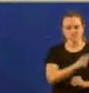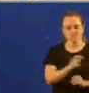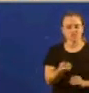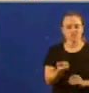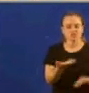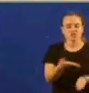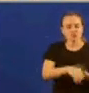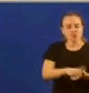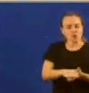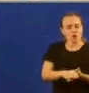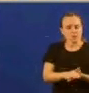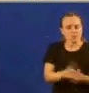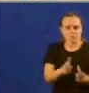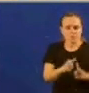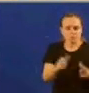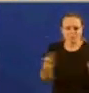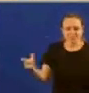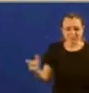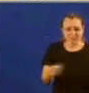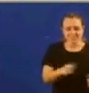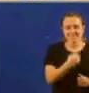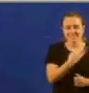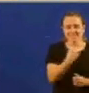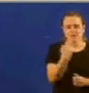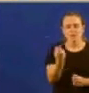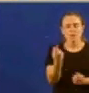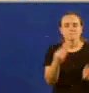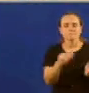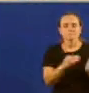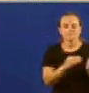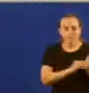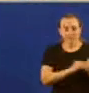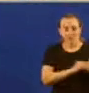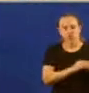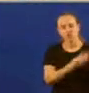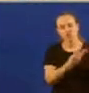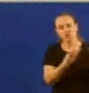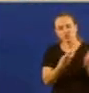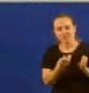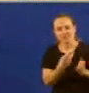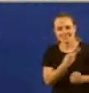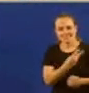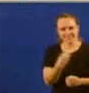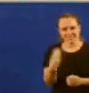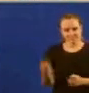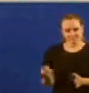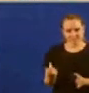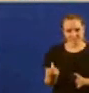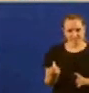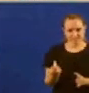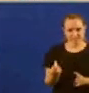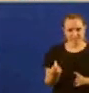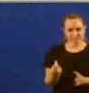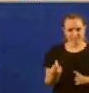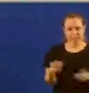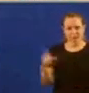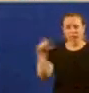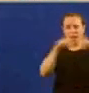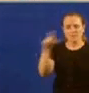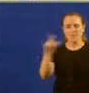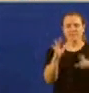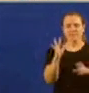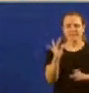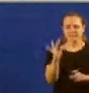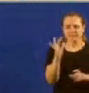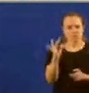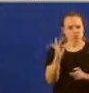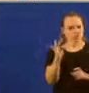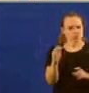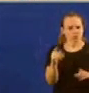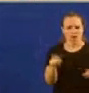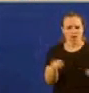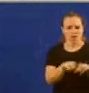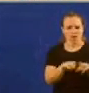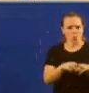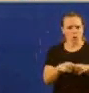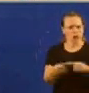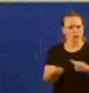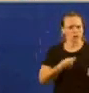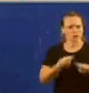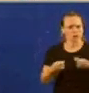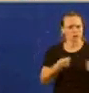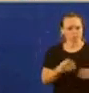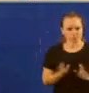señor Ruñez 1473, o xe obstanatorios son a principal industria en moitos concellos de Galicia.